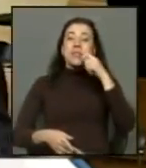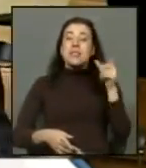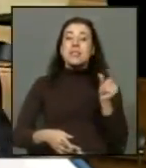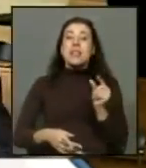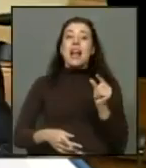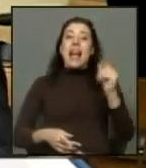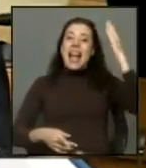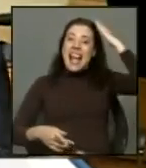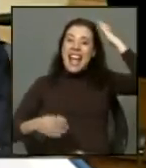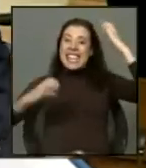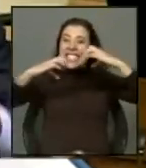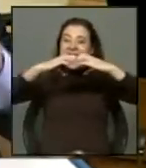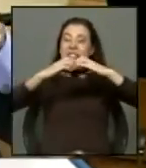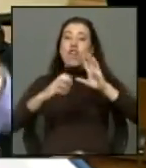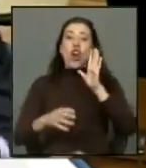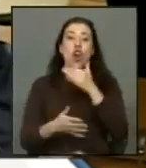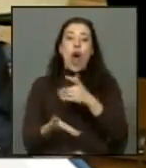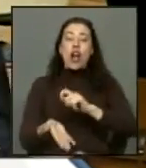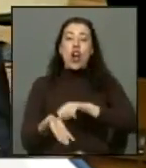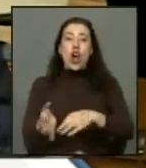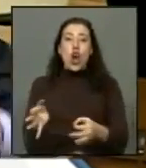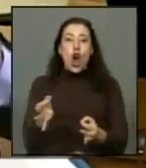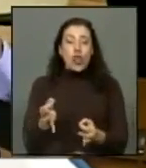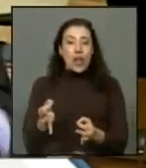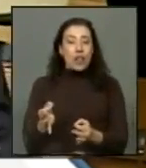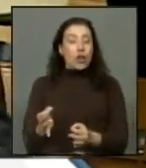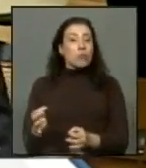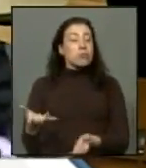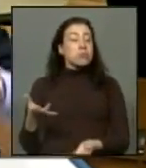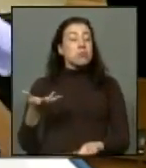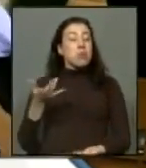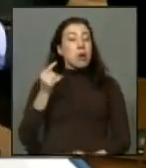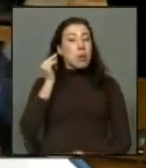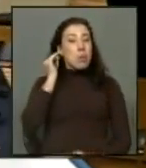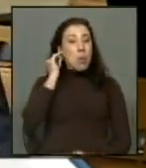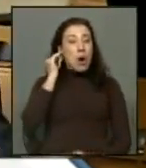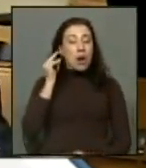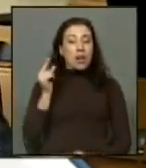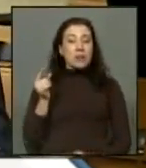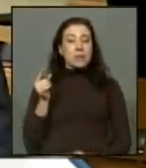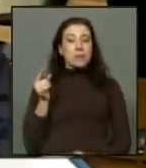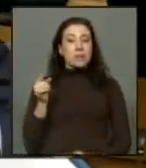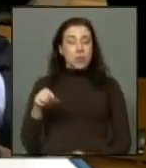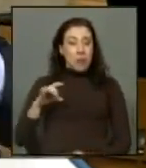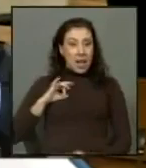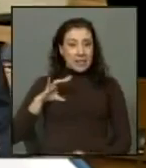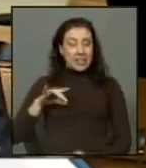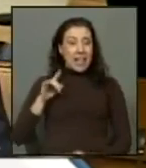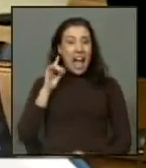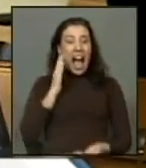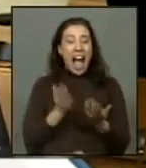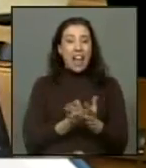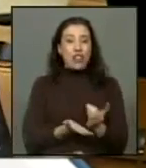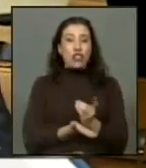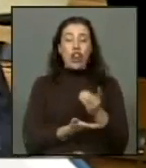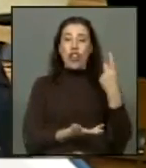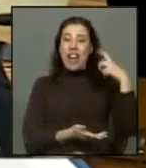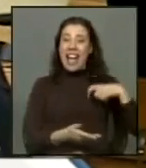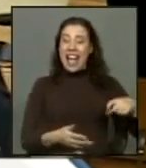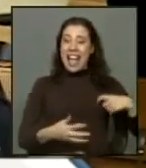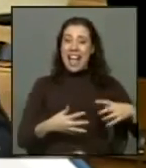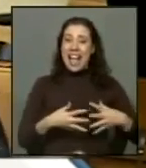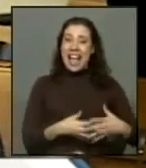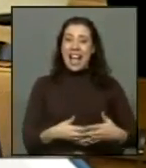Presidenta, una ciudadana, una compatriota con un doctorado en Estados Unidos,